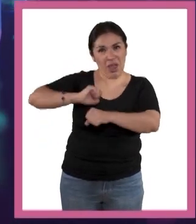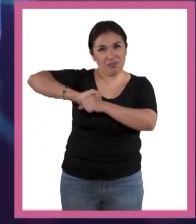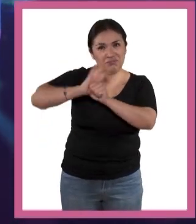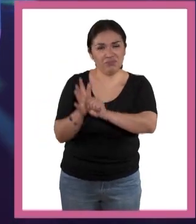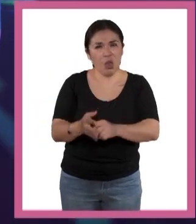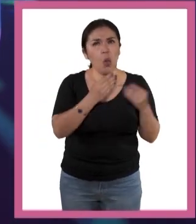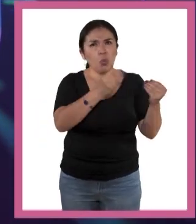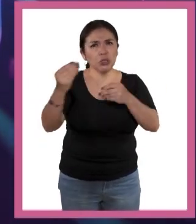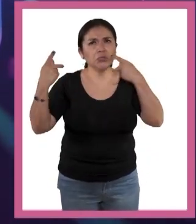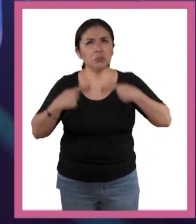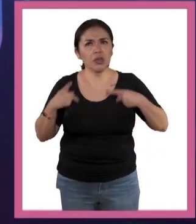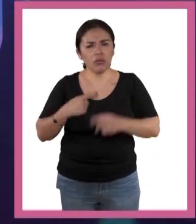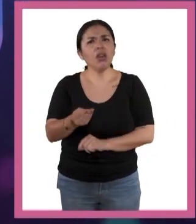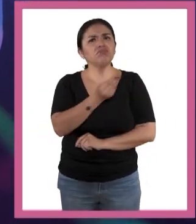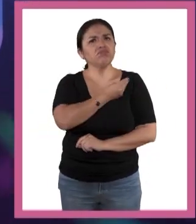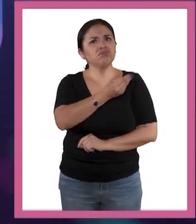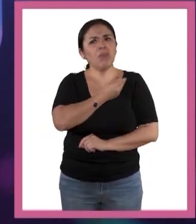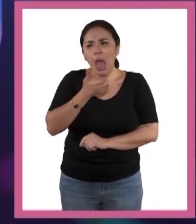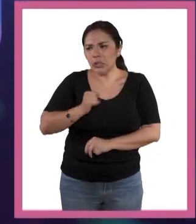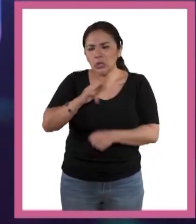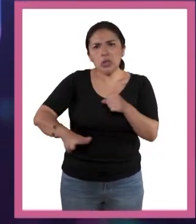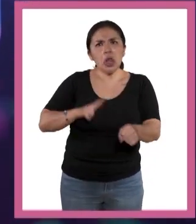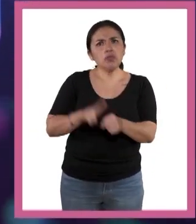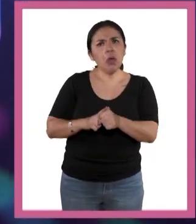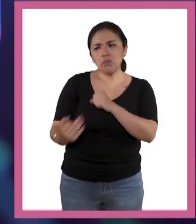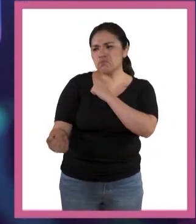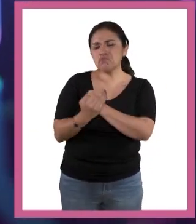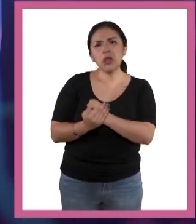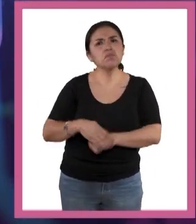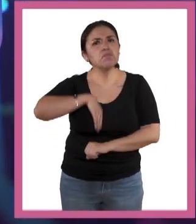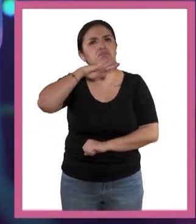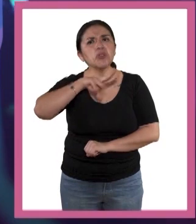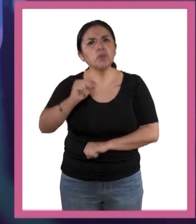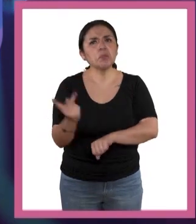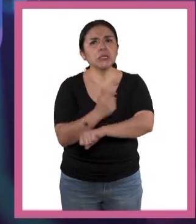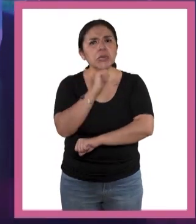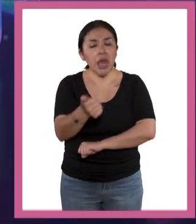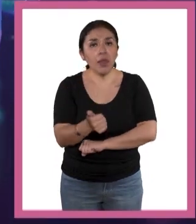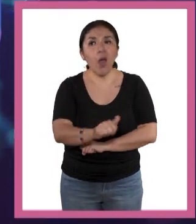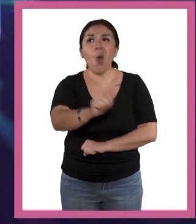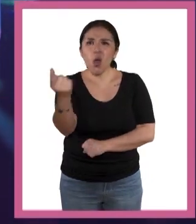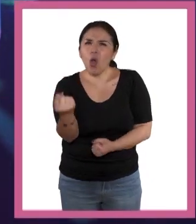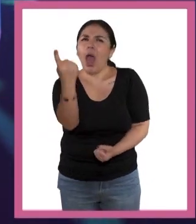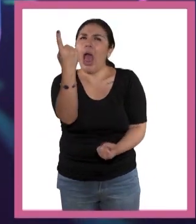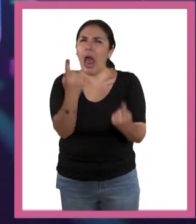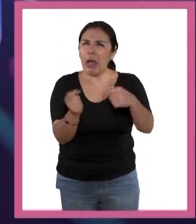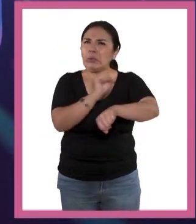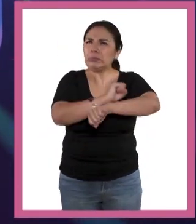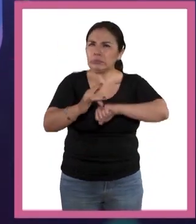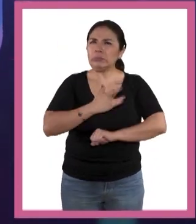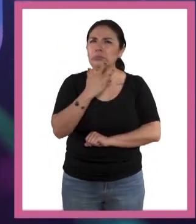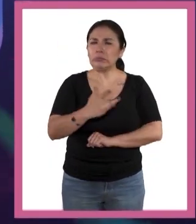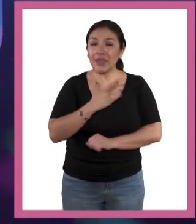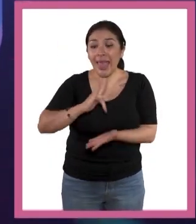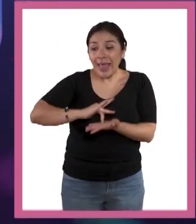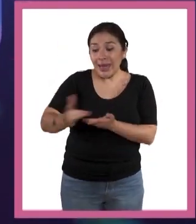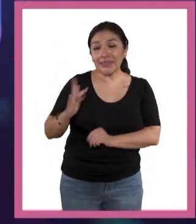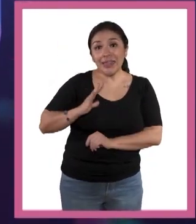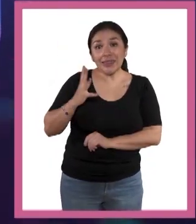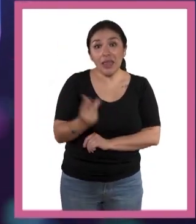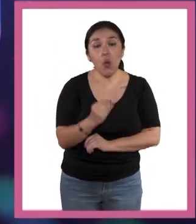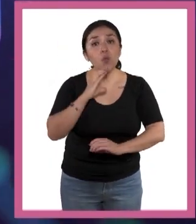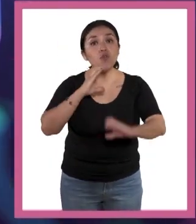muchas personas son resistentes de manera natural y casi no les pasa nada. Muchos son susceptibles. Gracias a la tecnología,